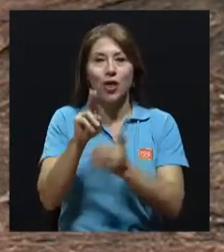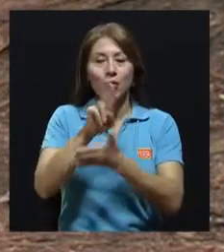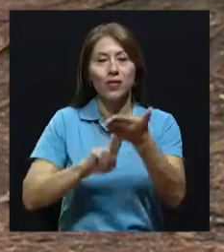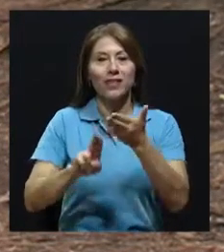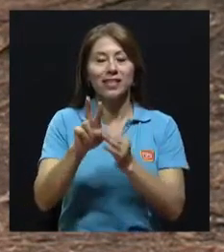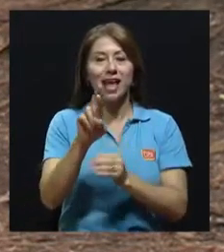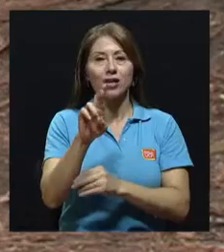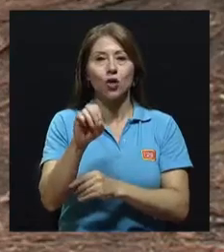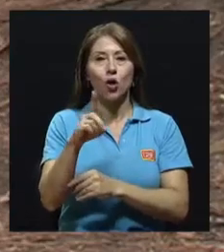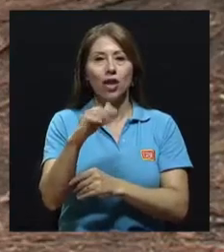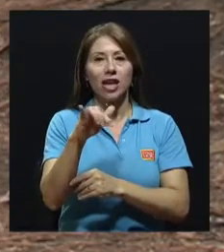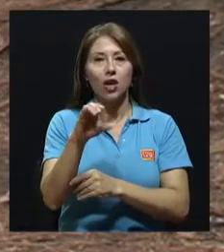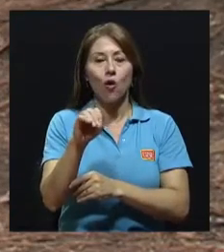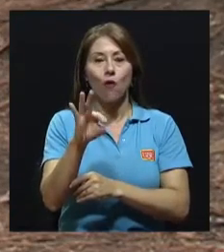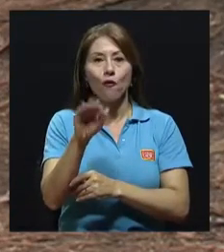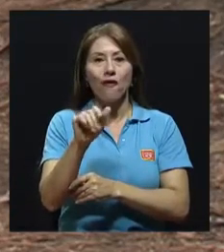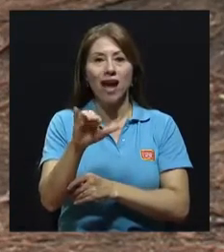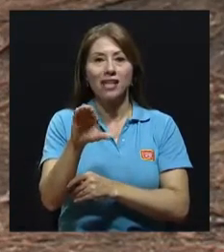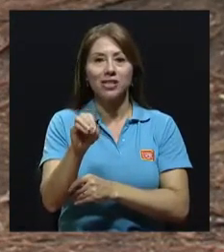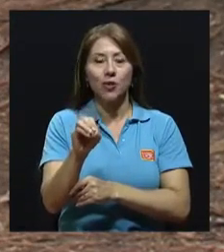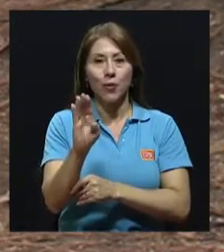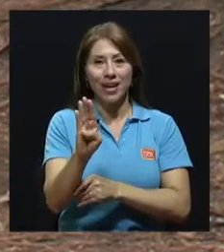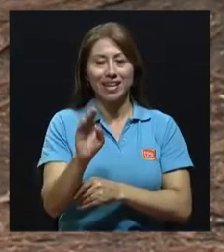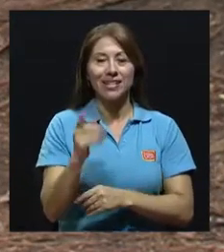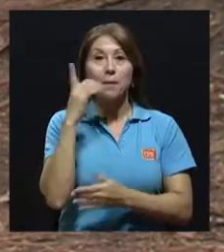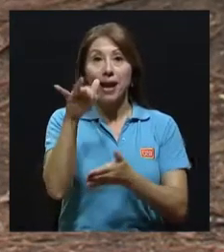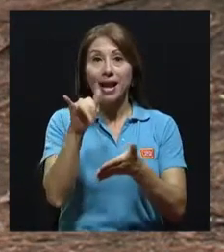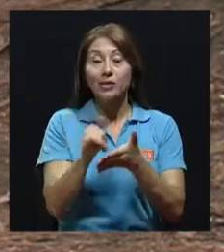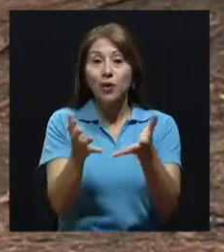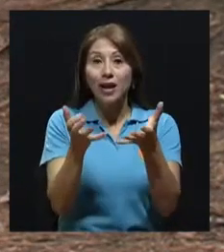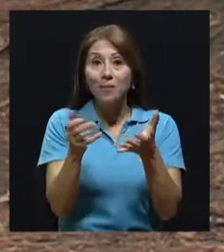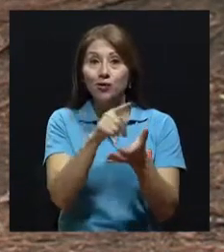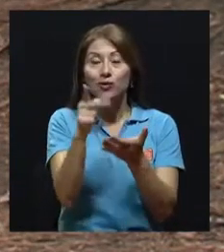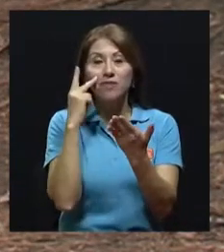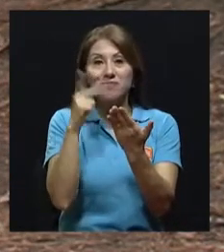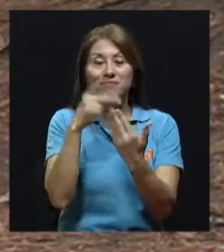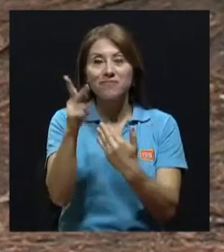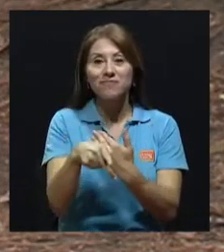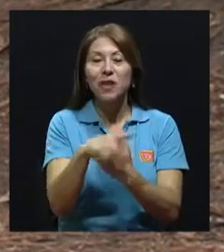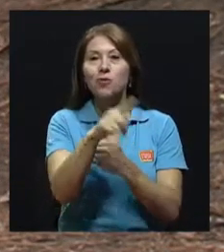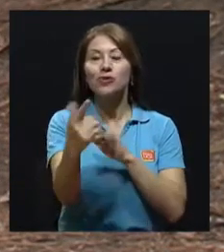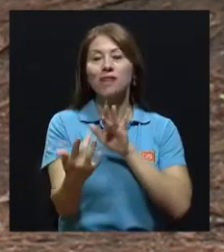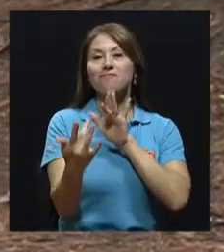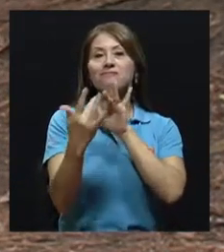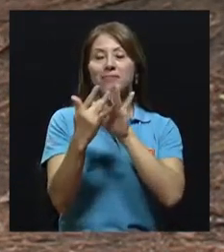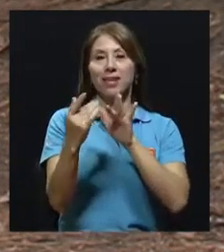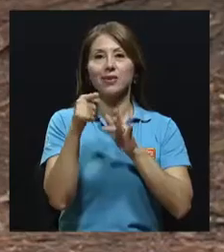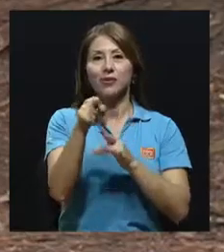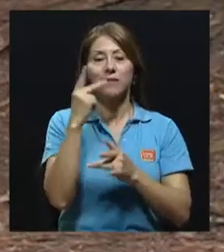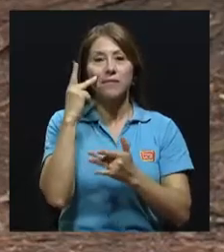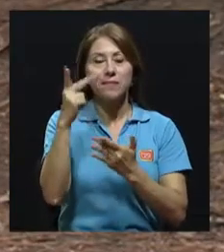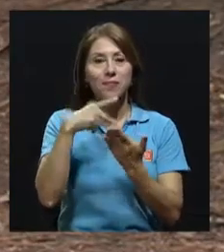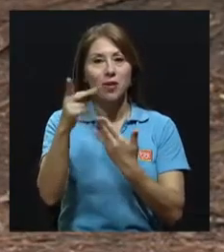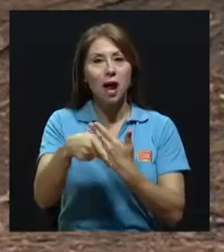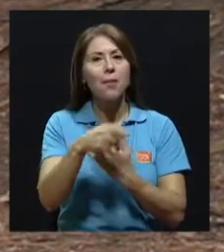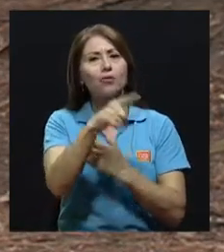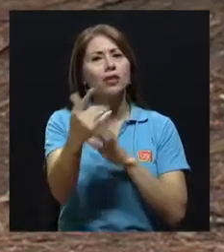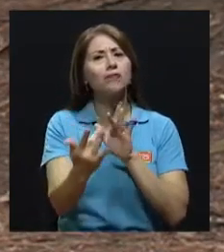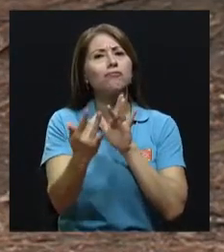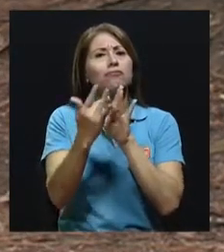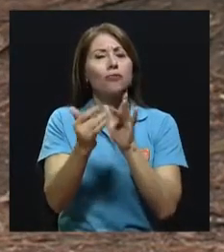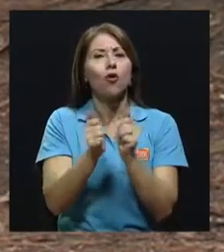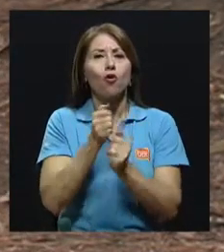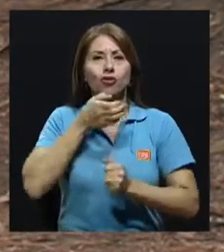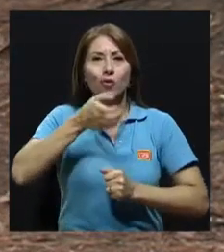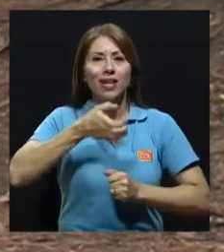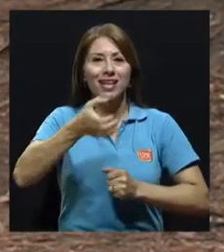Rodrigo Facio Brenes. Y para ello queremos también que usted nos siga, que nos haga llegar su sintonía, sus sugerencias cada día. Esto